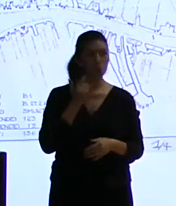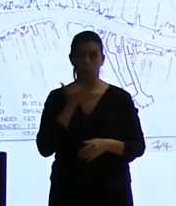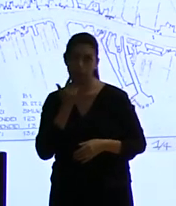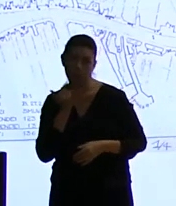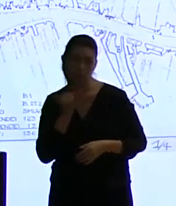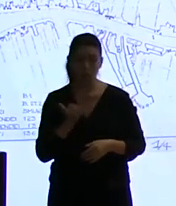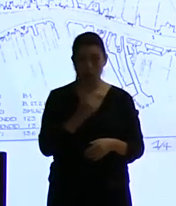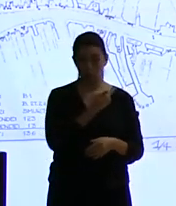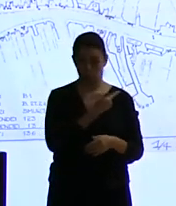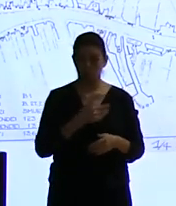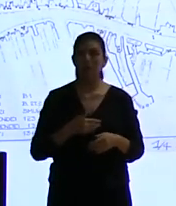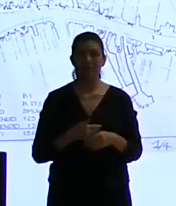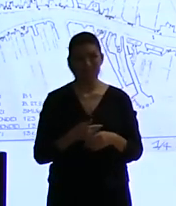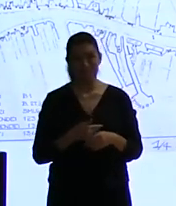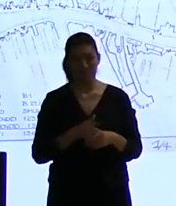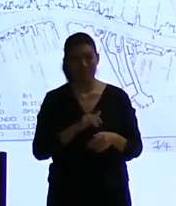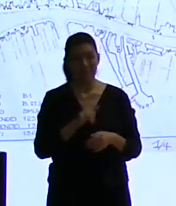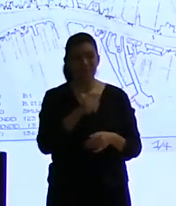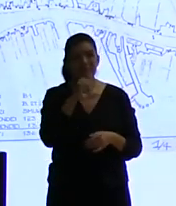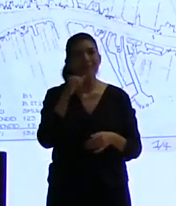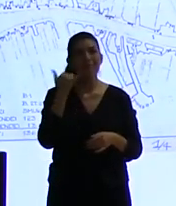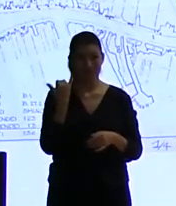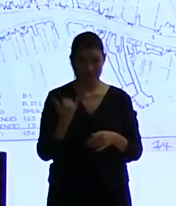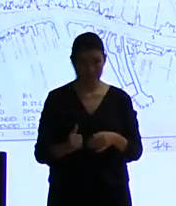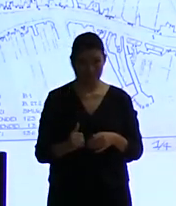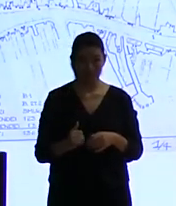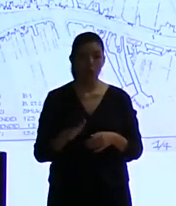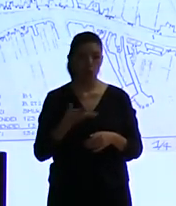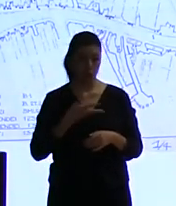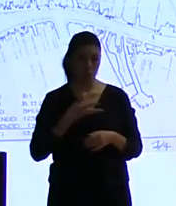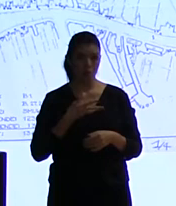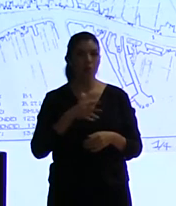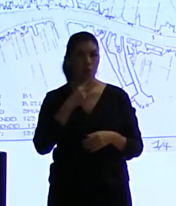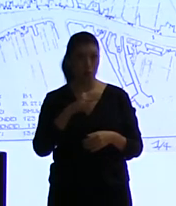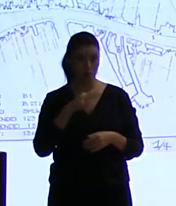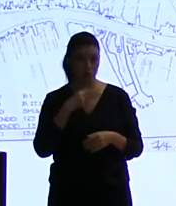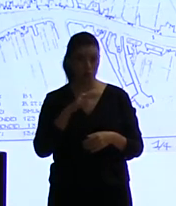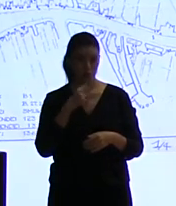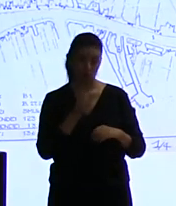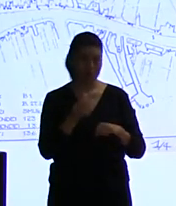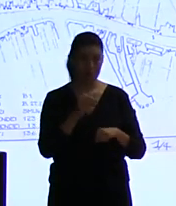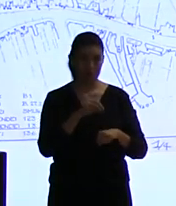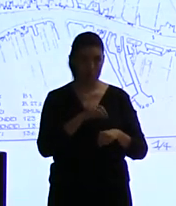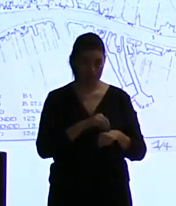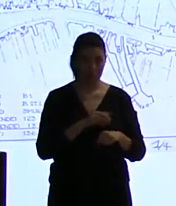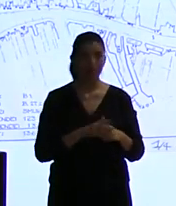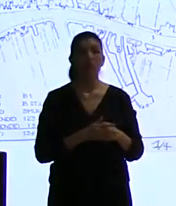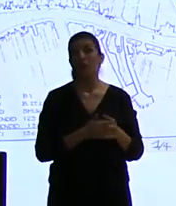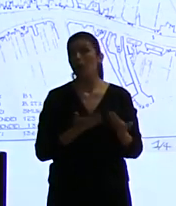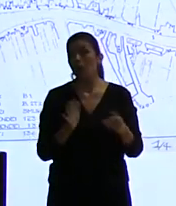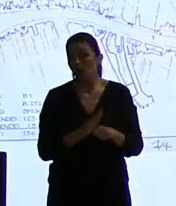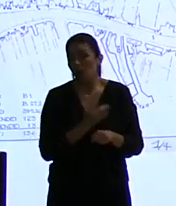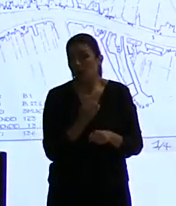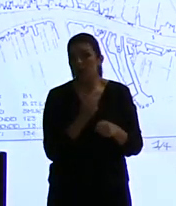hablar con un vecino. Esta especie de actividad social que necesita la escala humana de la